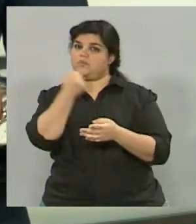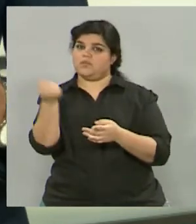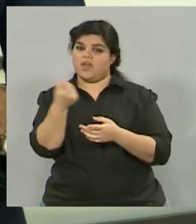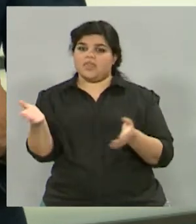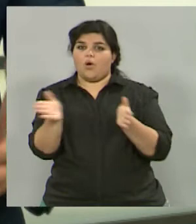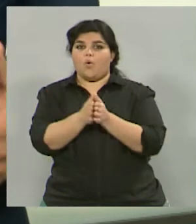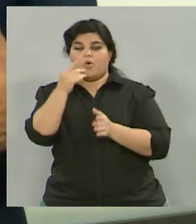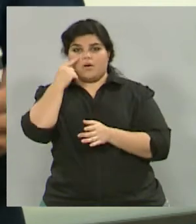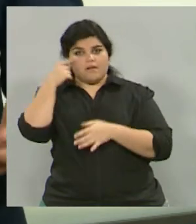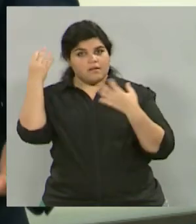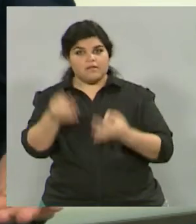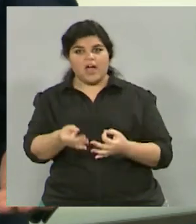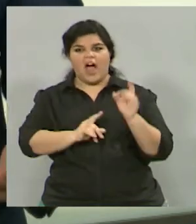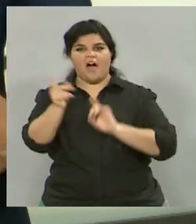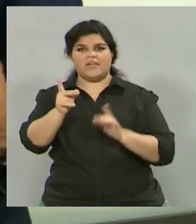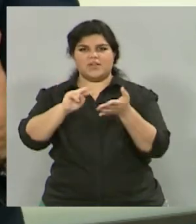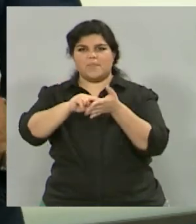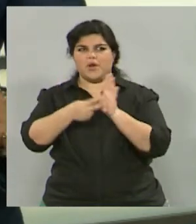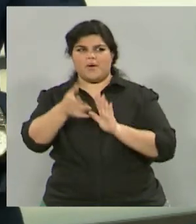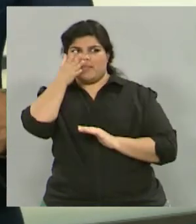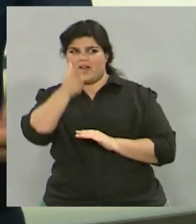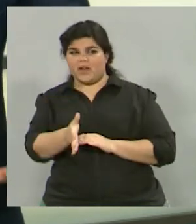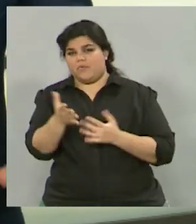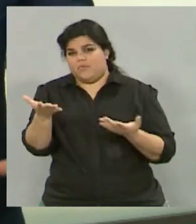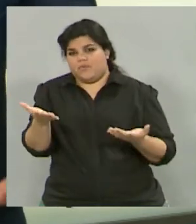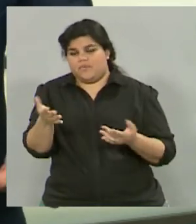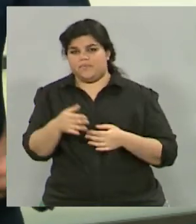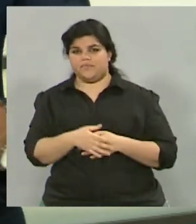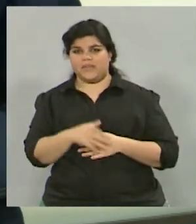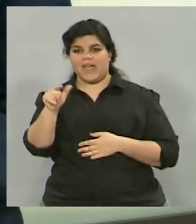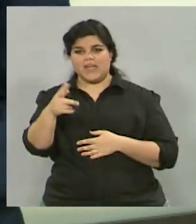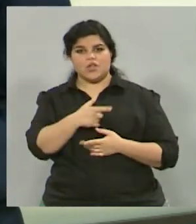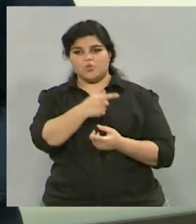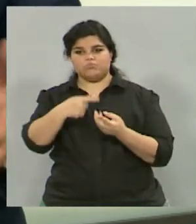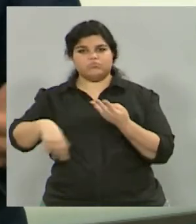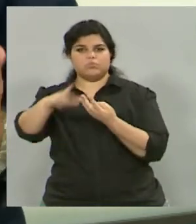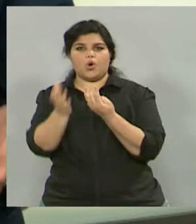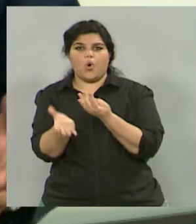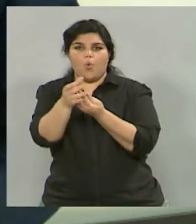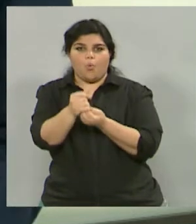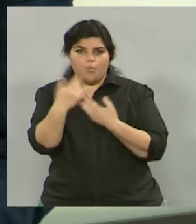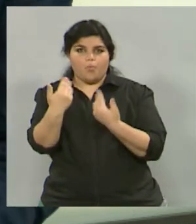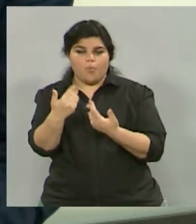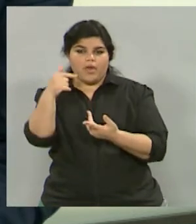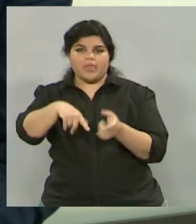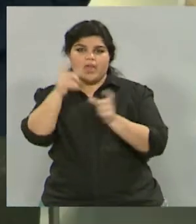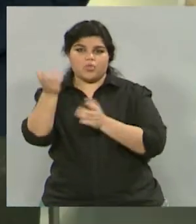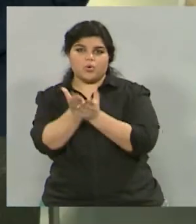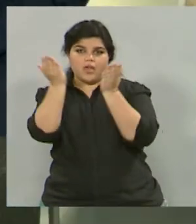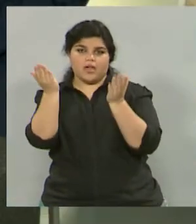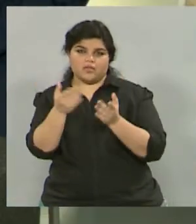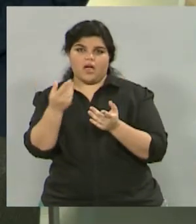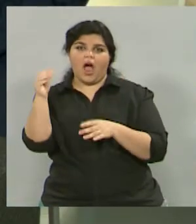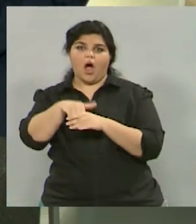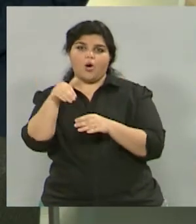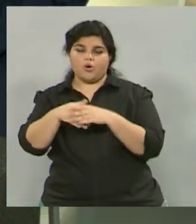porque hay muchas veces que puede generar conflictos entre ellos, pero bueno, con una buena relación entre los estudiantes se puede ahorrar mucho más todavía. Reciente escuché